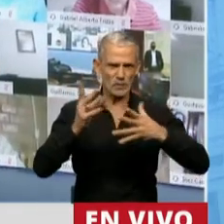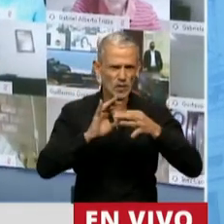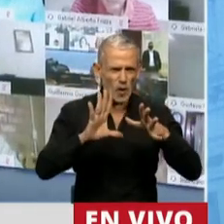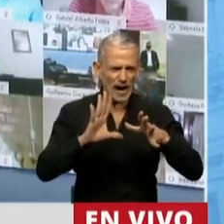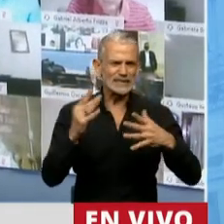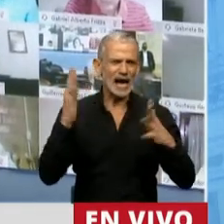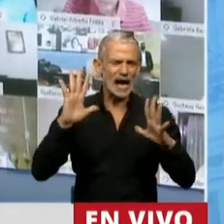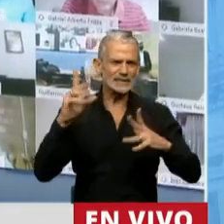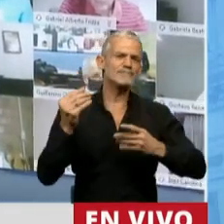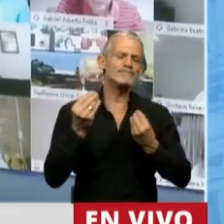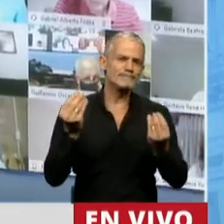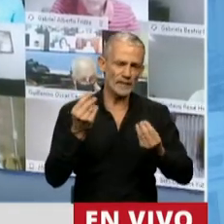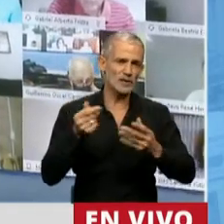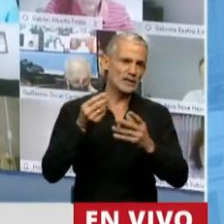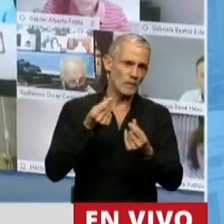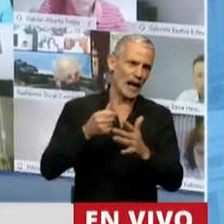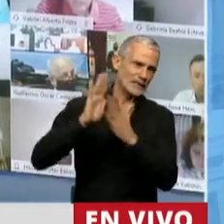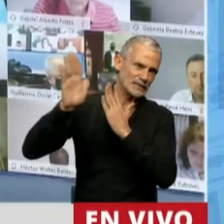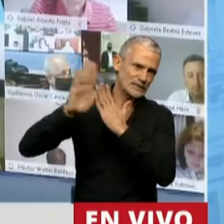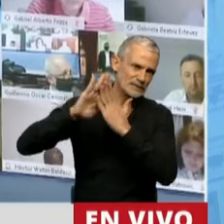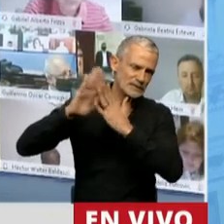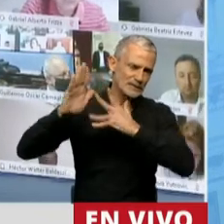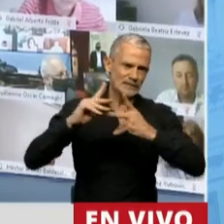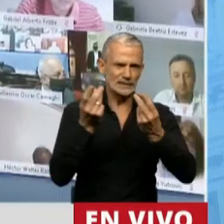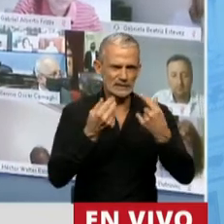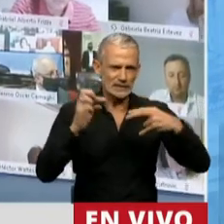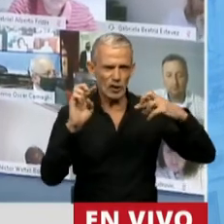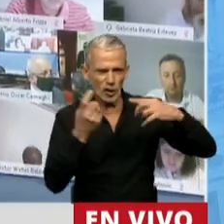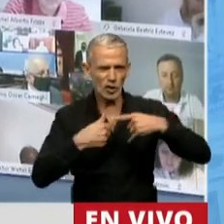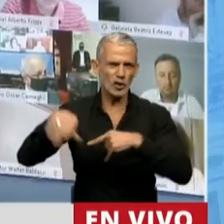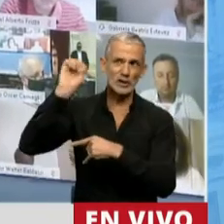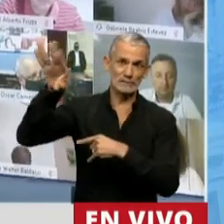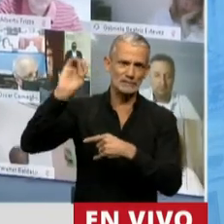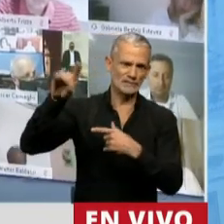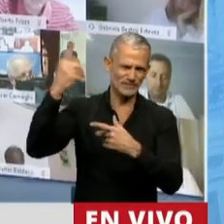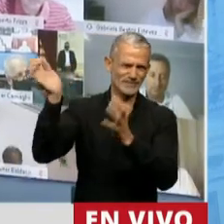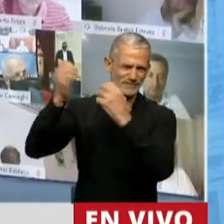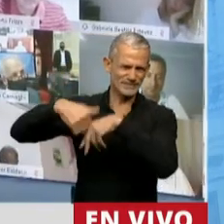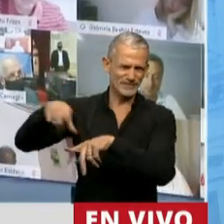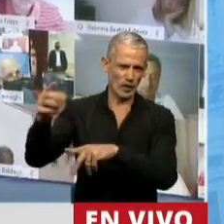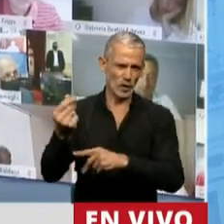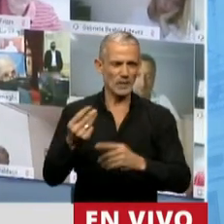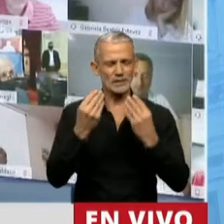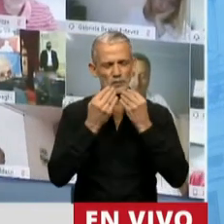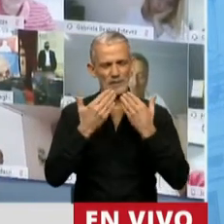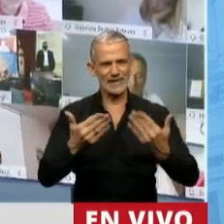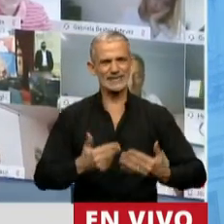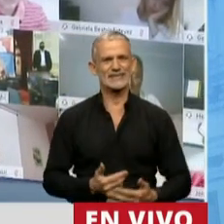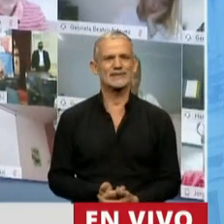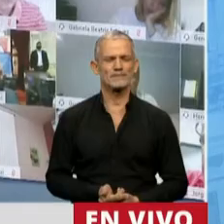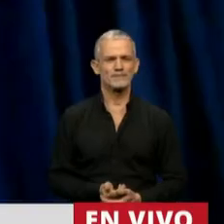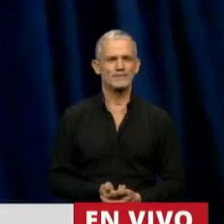tiene que ver con la fuga de divisas que van a parar a estas guaridas fiscales. Muchas gracias, señor presidente.